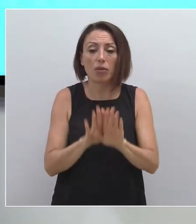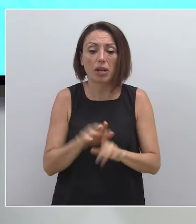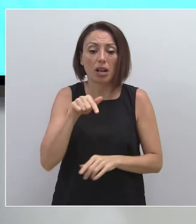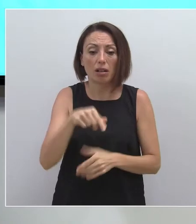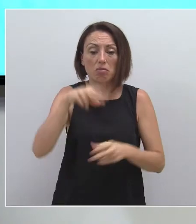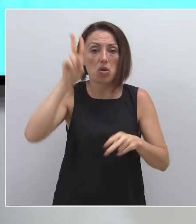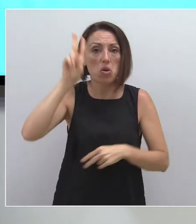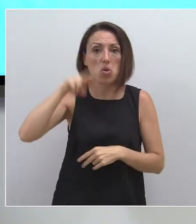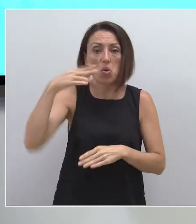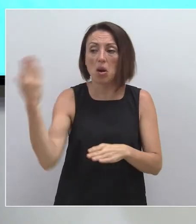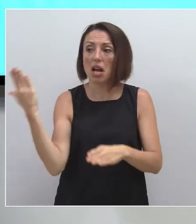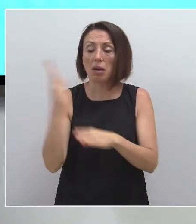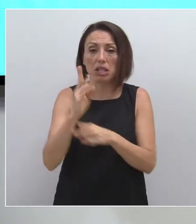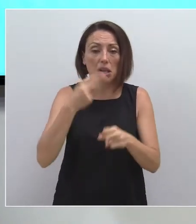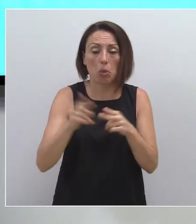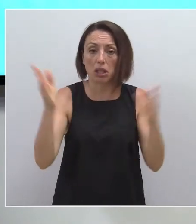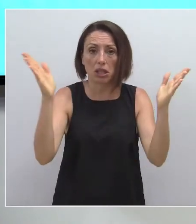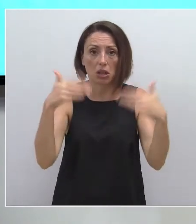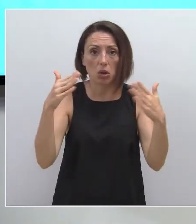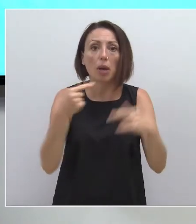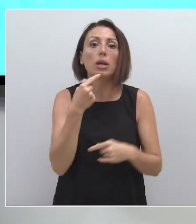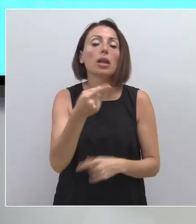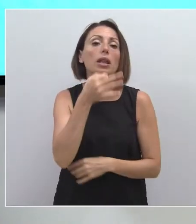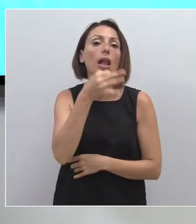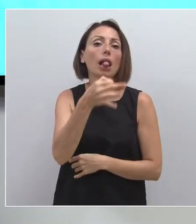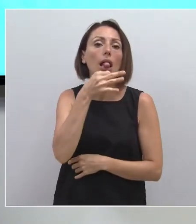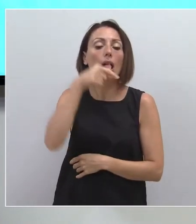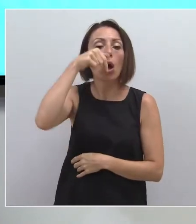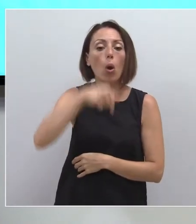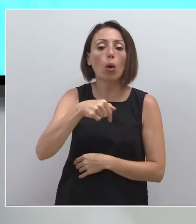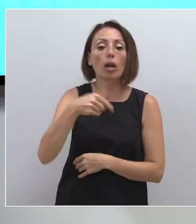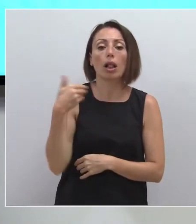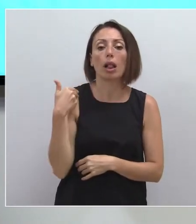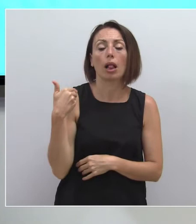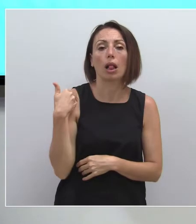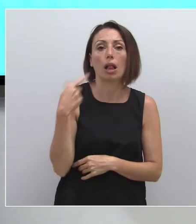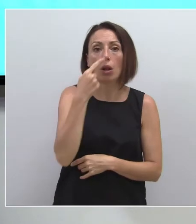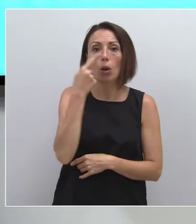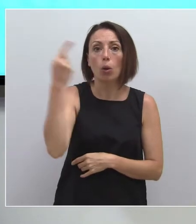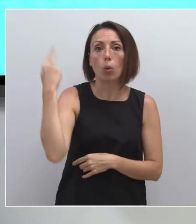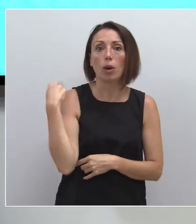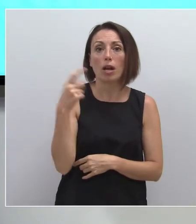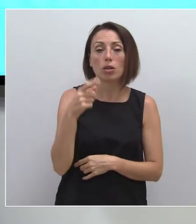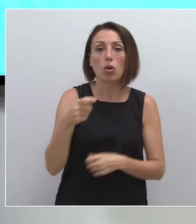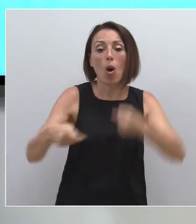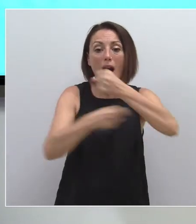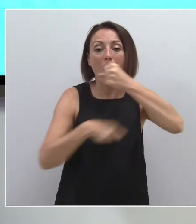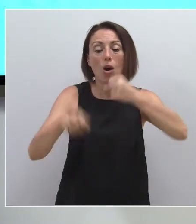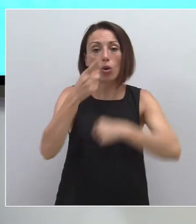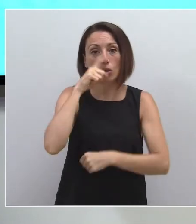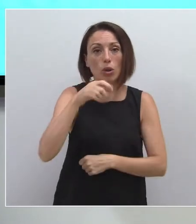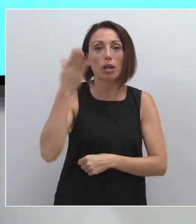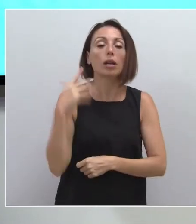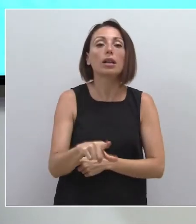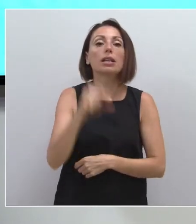habido ningún representante político y, sin embargo, pues se anunciaba hoy, estos días, hace precisamente un año, el mes de agosto, el año pasado, anunciaba esa